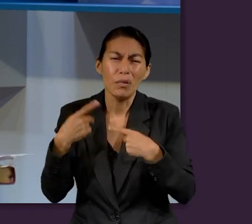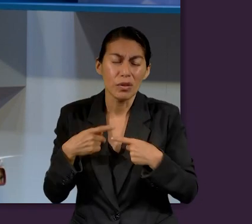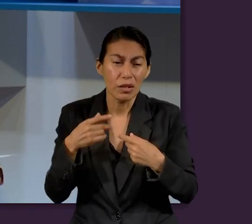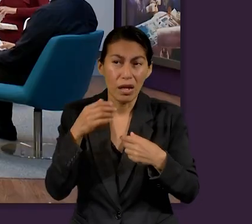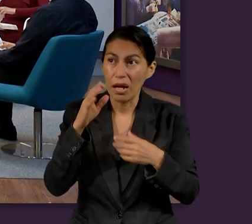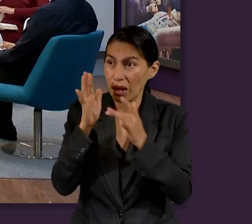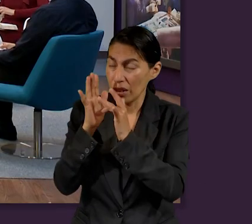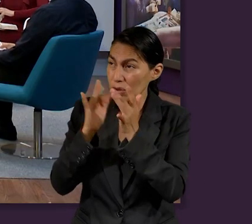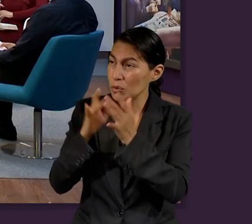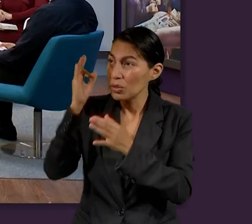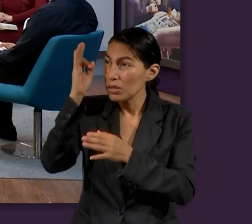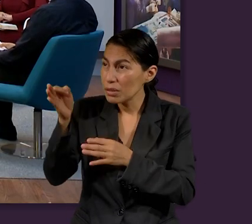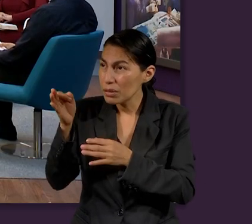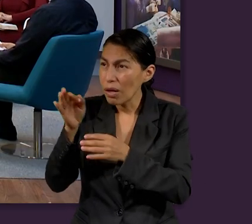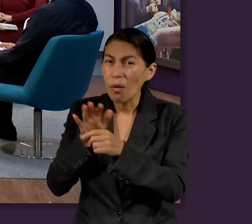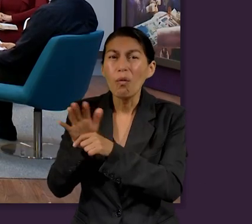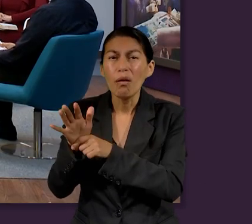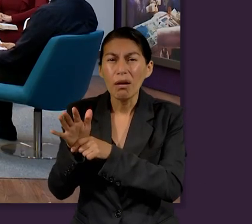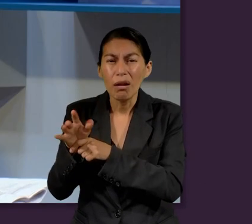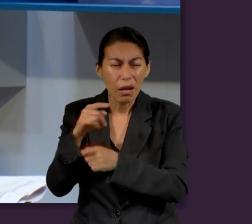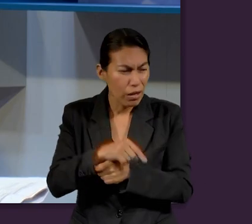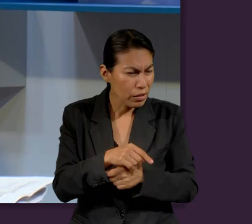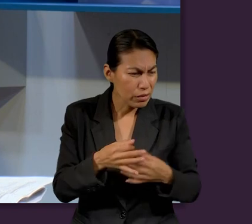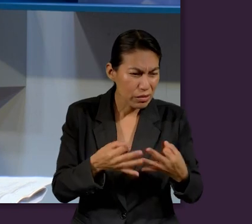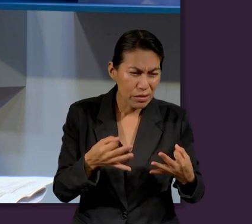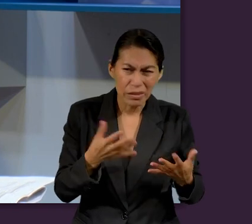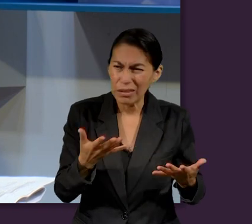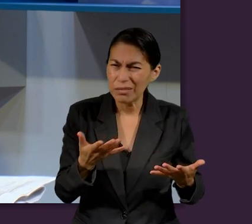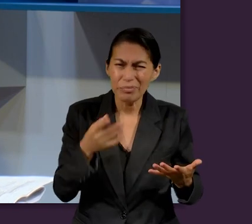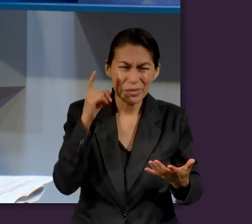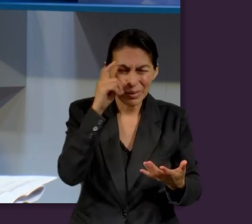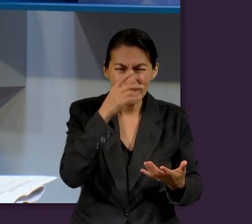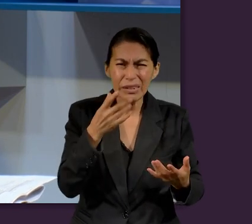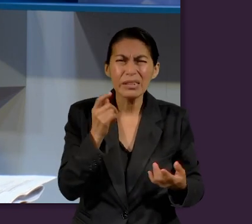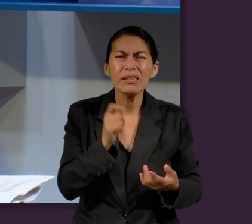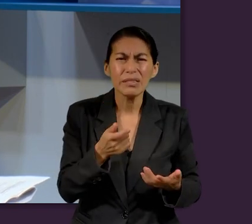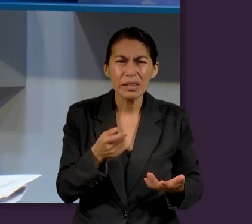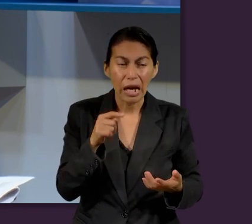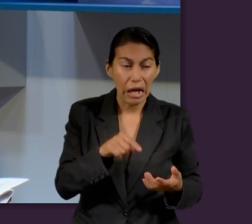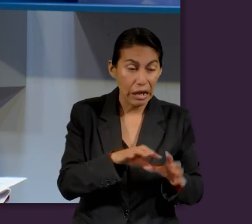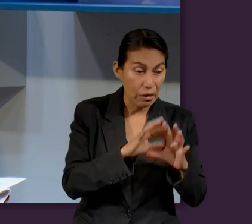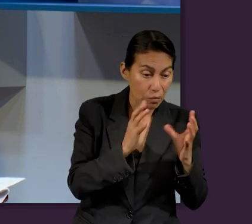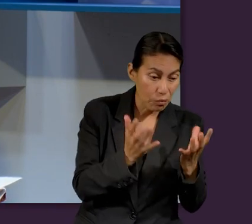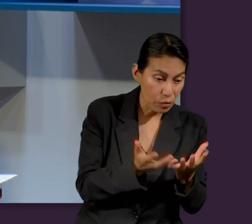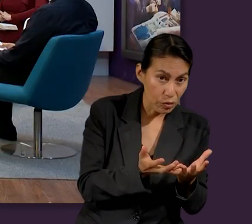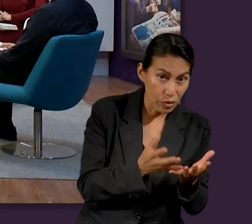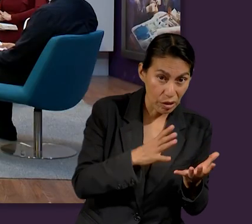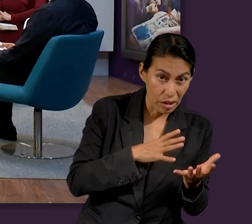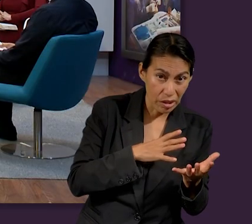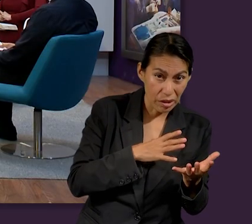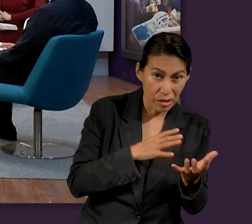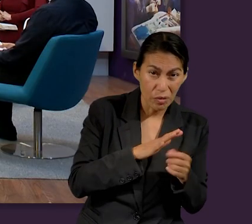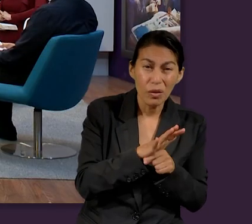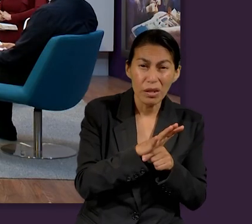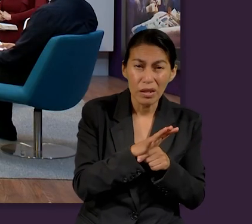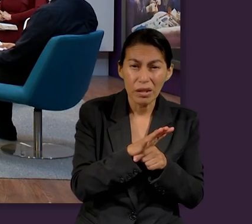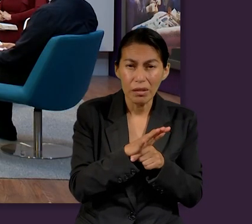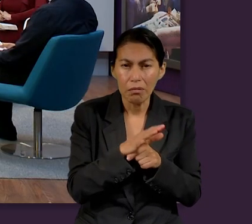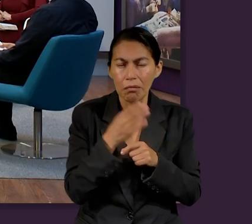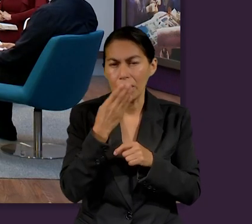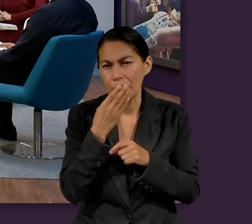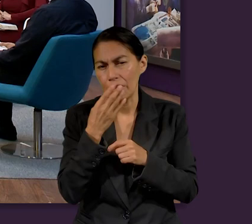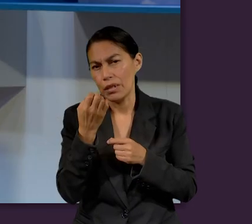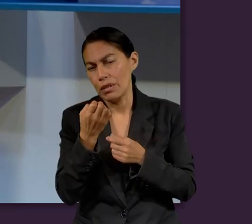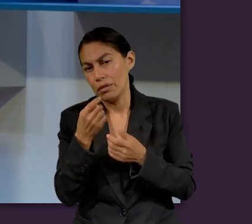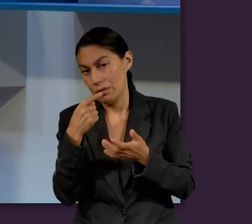acepta a Cristo Jesús. Pero, ¿qué pasa en esta tierra? Es decir, también las Sagradas Escrituras o la